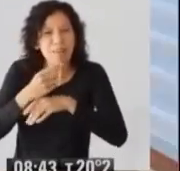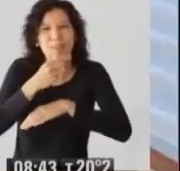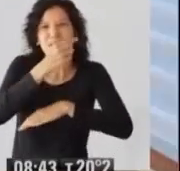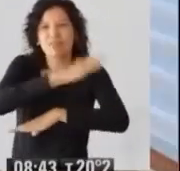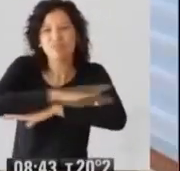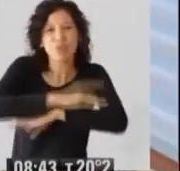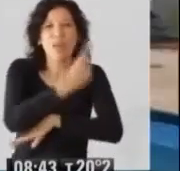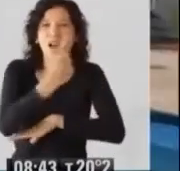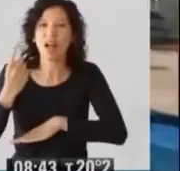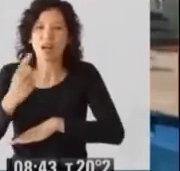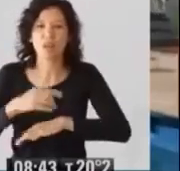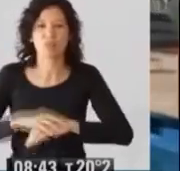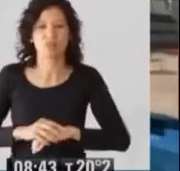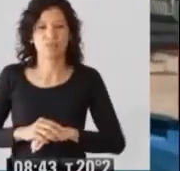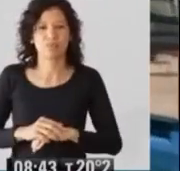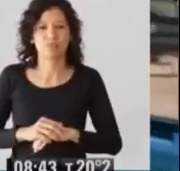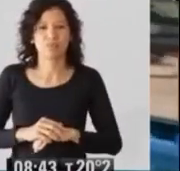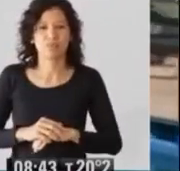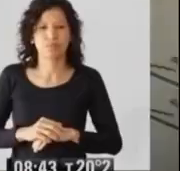en cada acto.